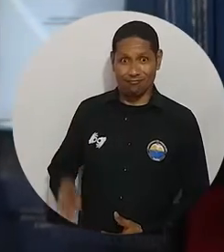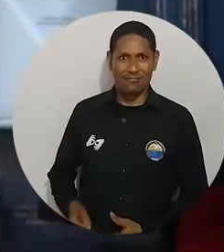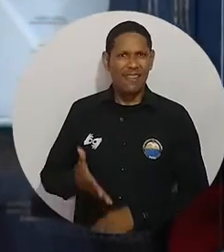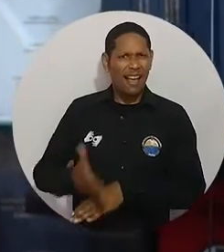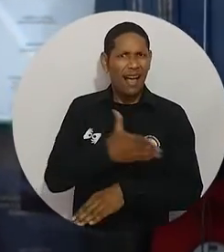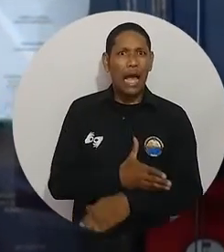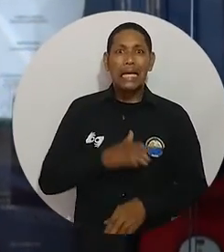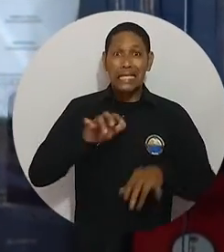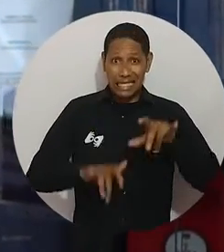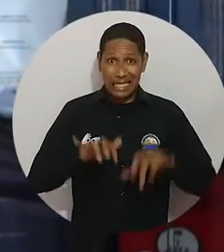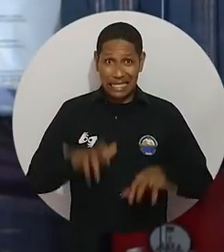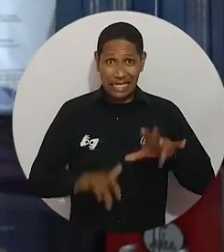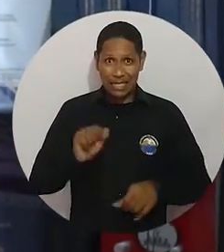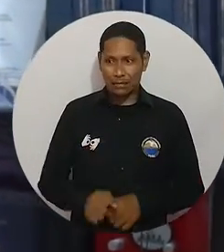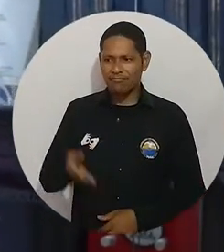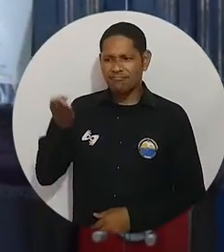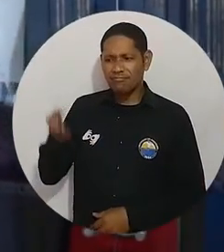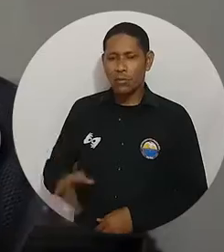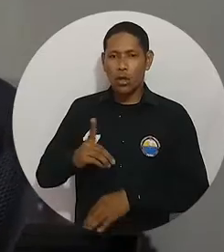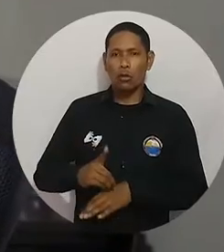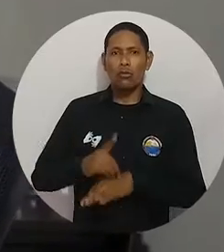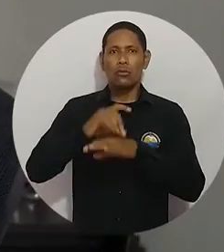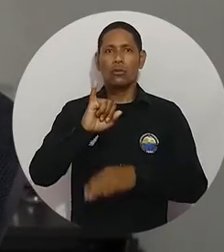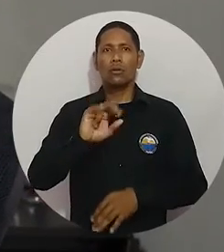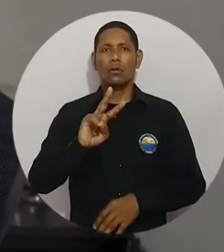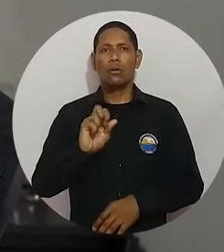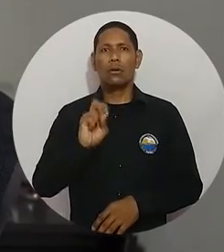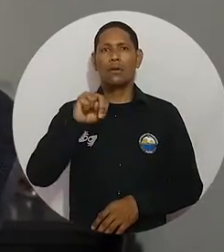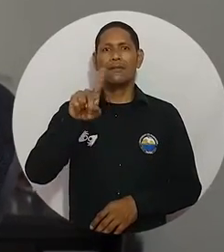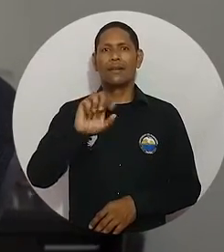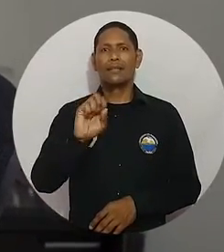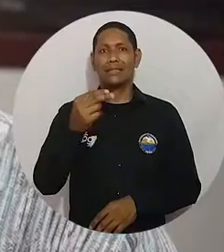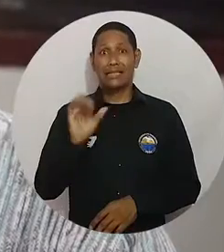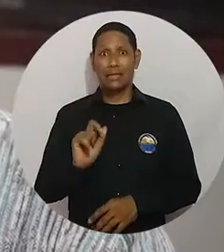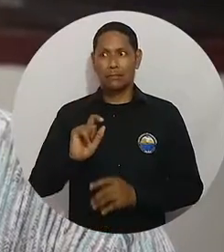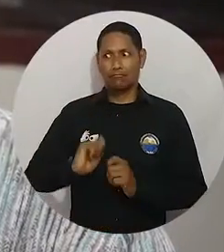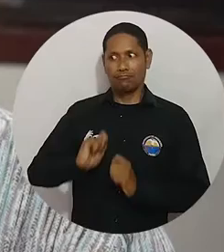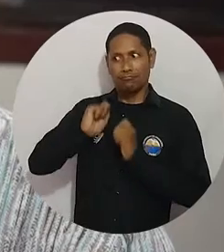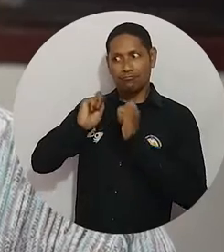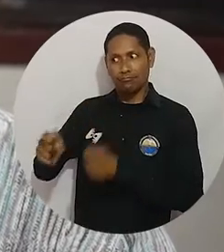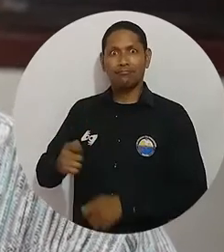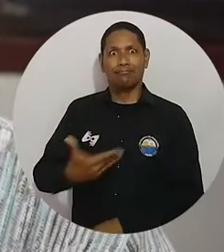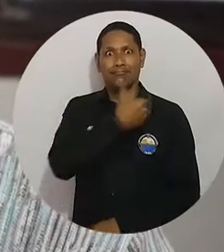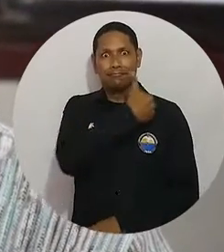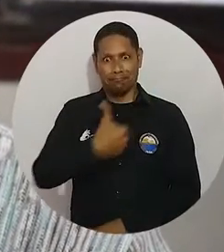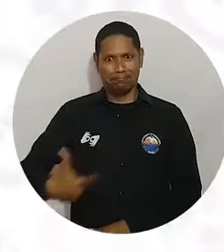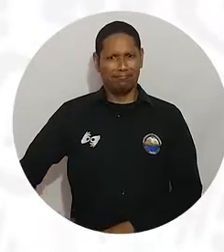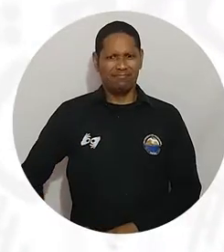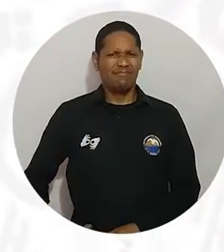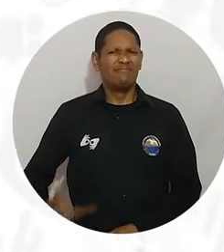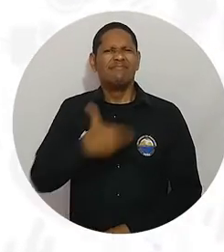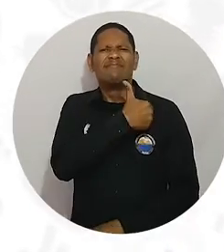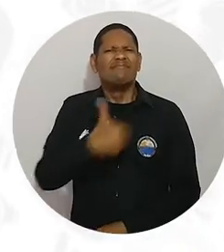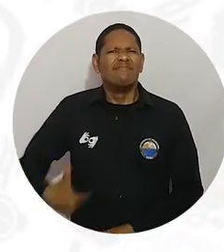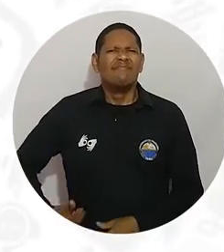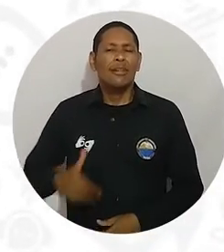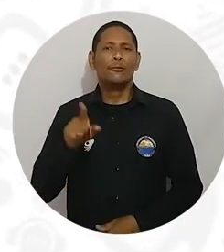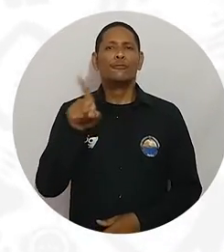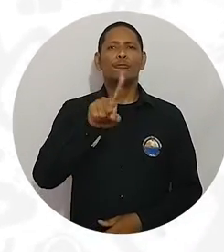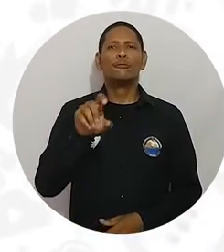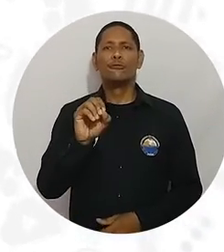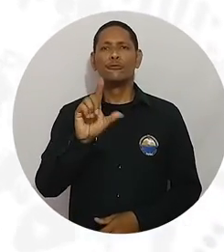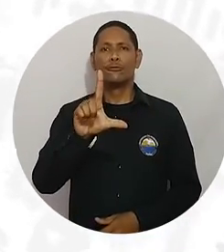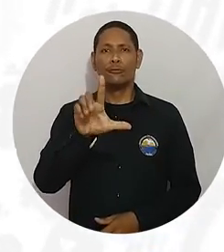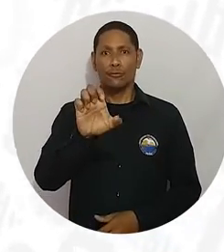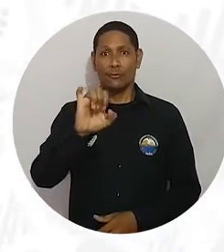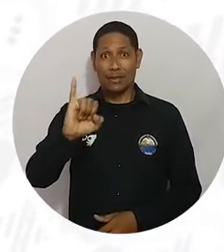Luego de desempeñarse como secretario ejecutivo, el doctor Iván Sánchez Fontalbo fue elegido presidente de la Sociedad Latinoamericana